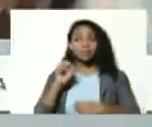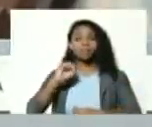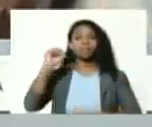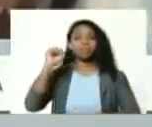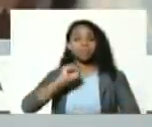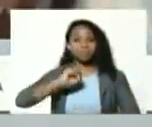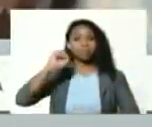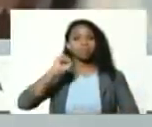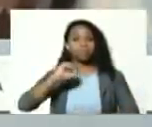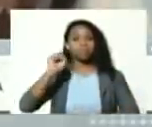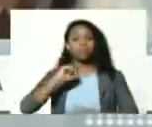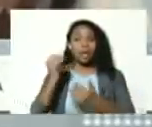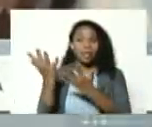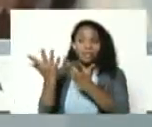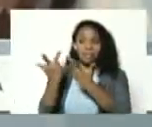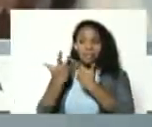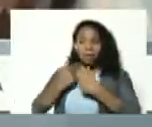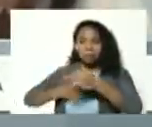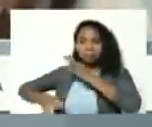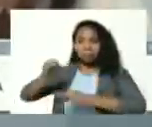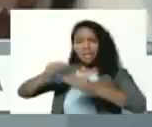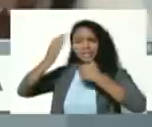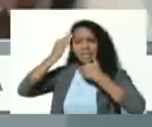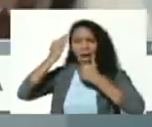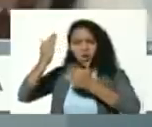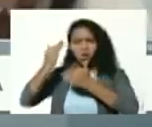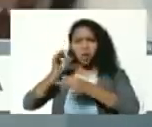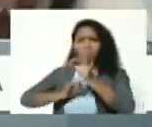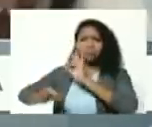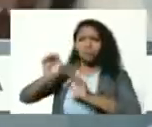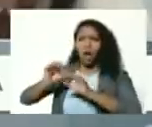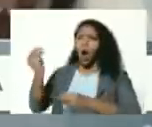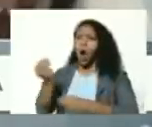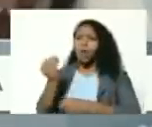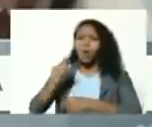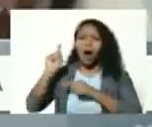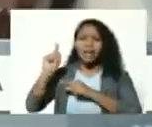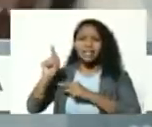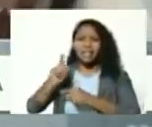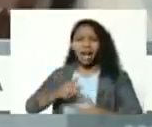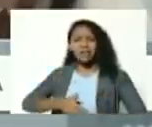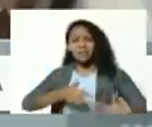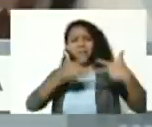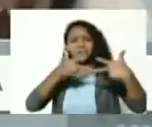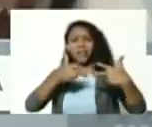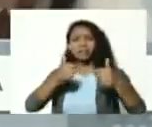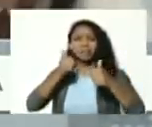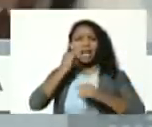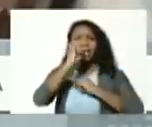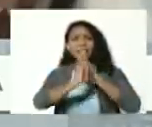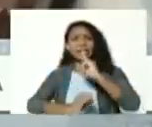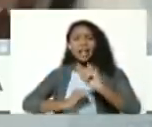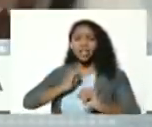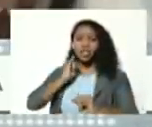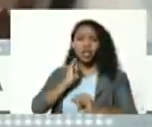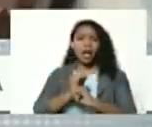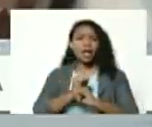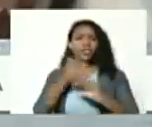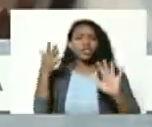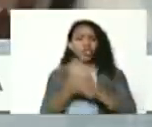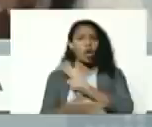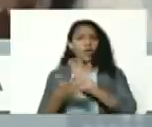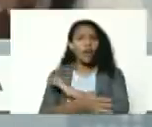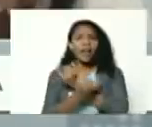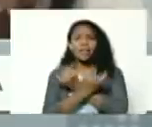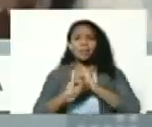dame tu apreciación tu saludo ¿cómo ha estado esta conferencia internacional sobre la